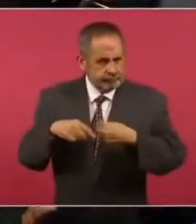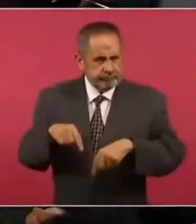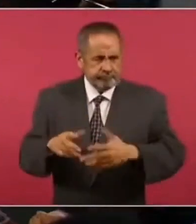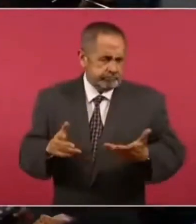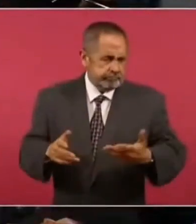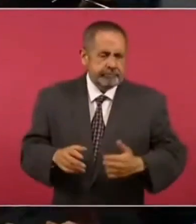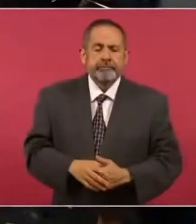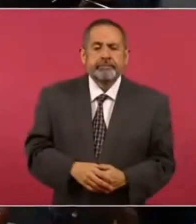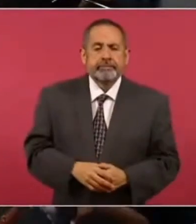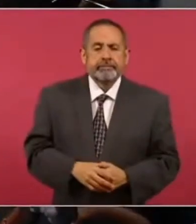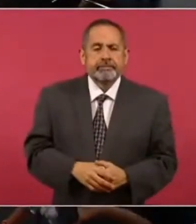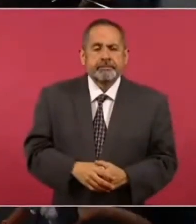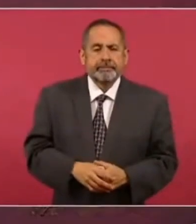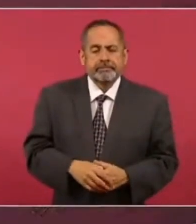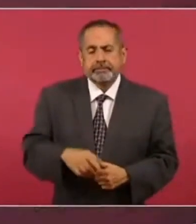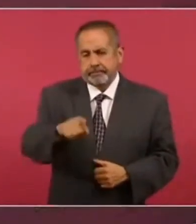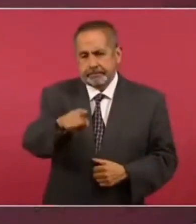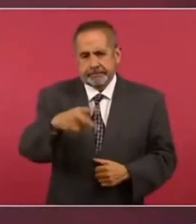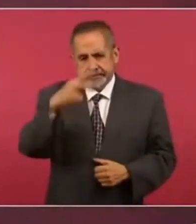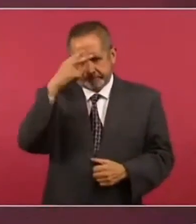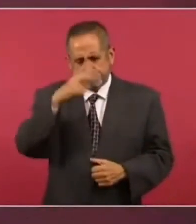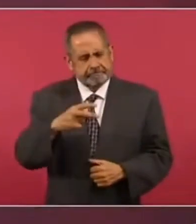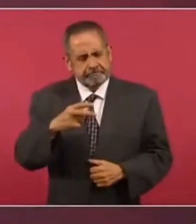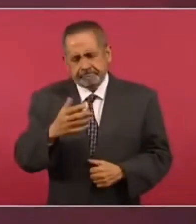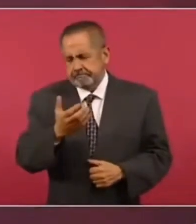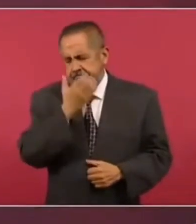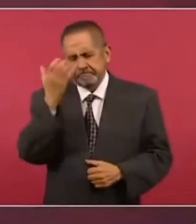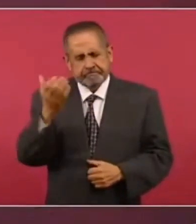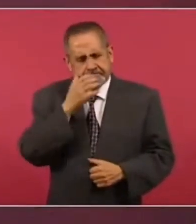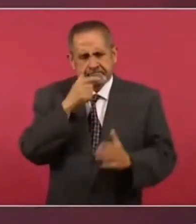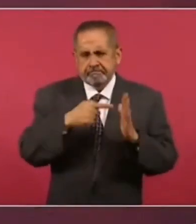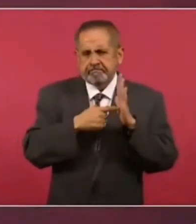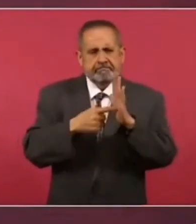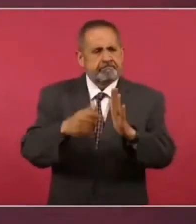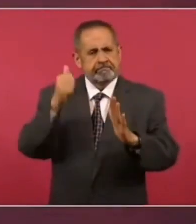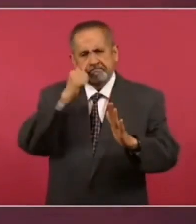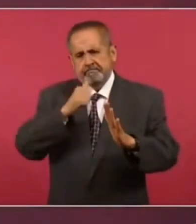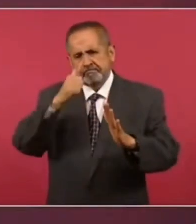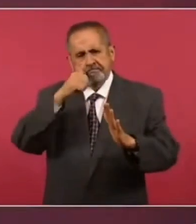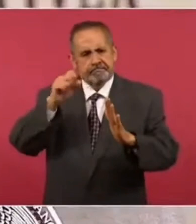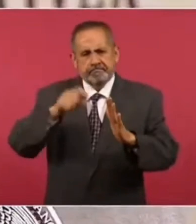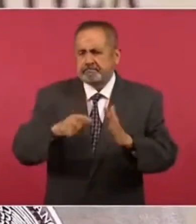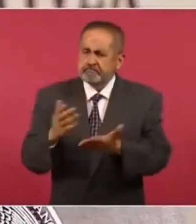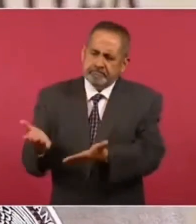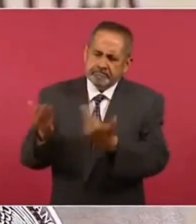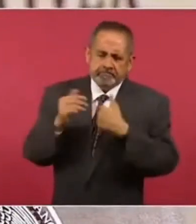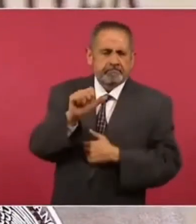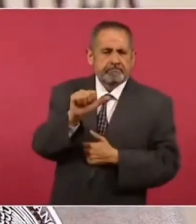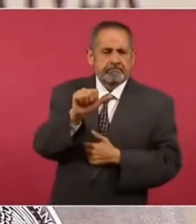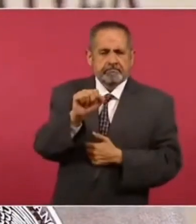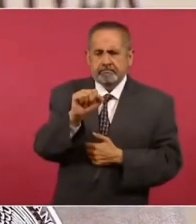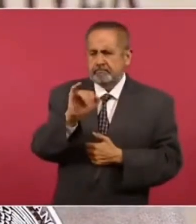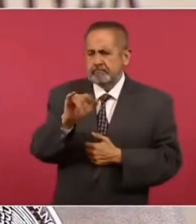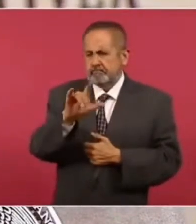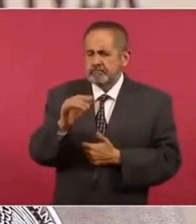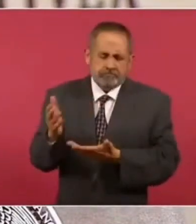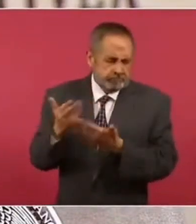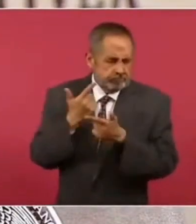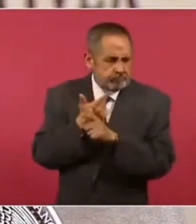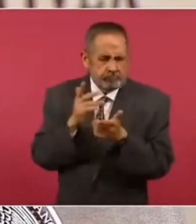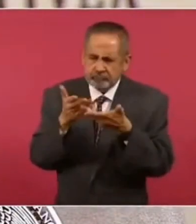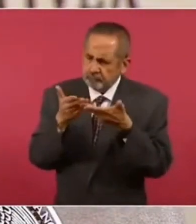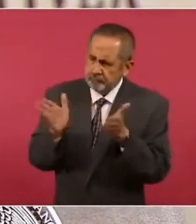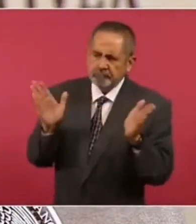Bueno, la tradición en México es ejemplo. Por ello, es un país de asilo, es un país de puertas